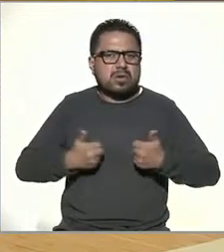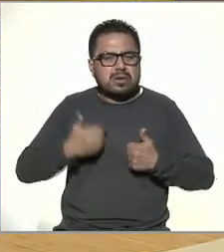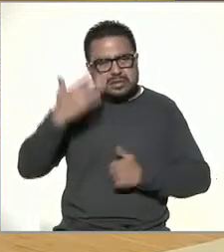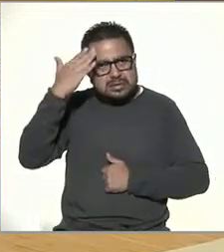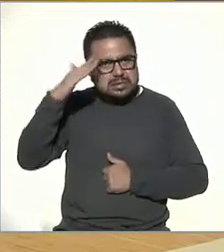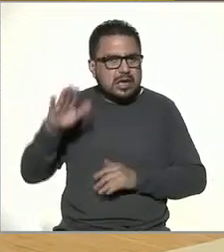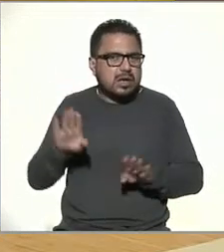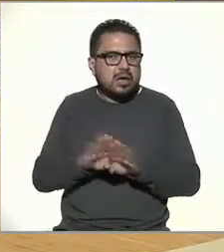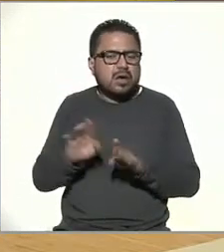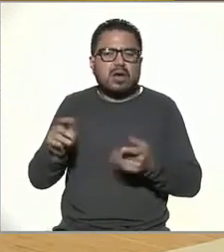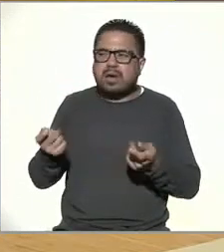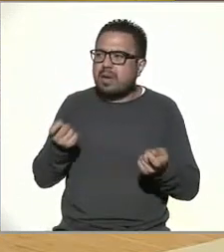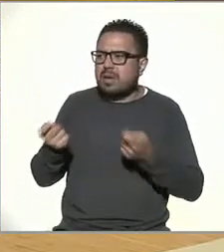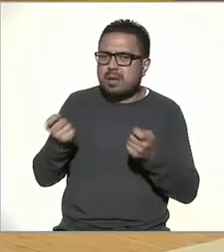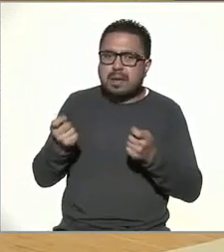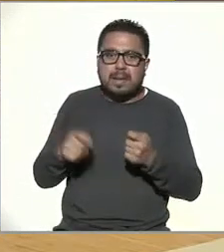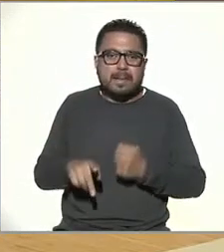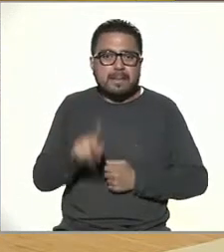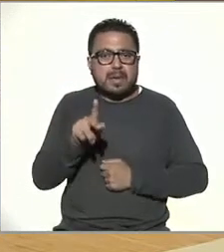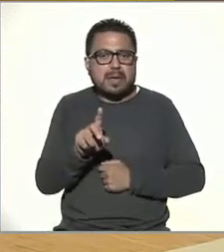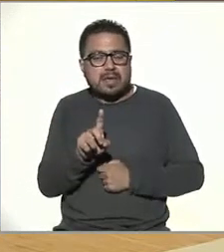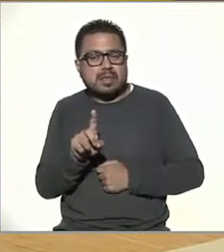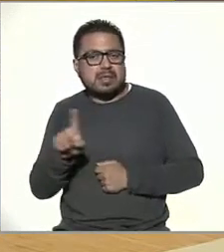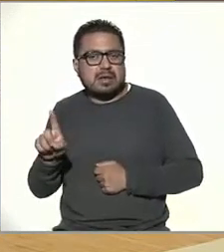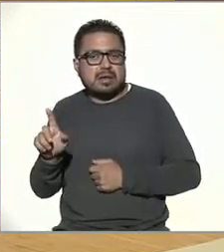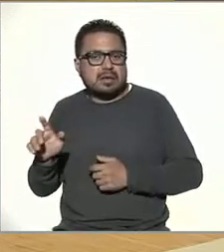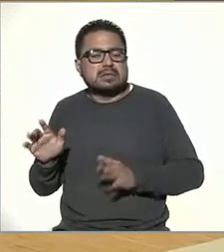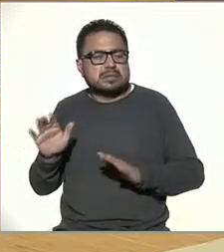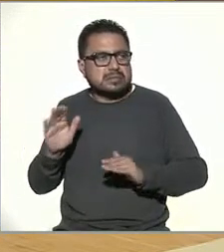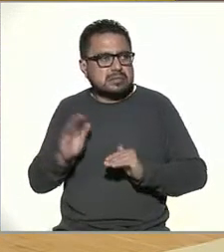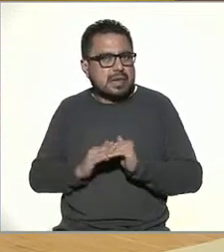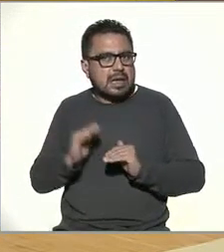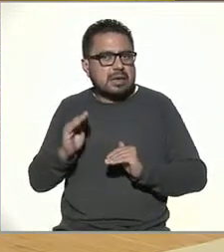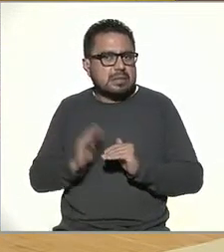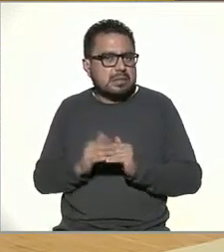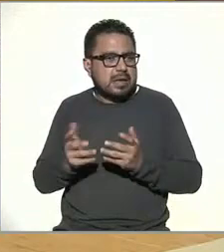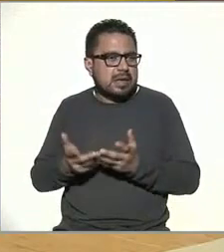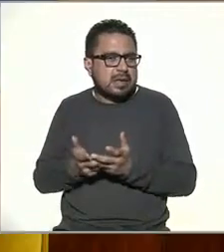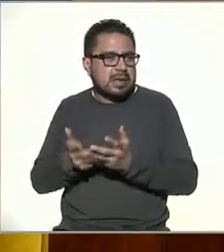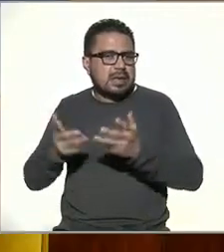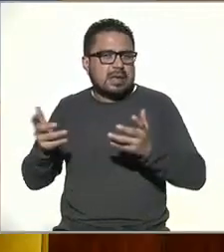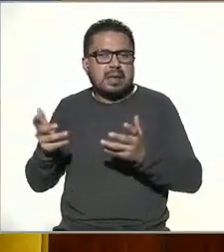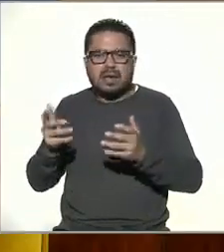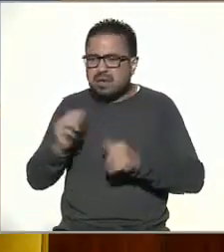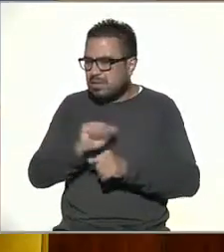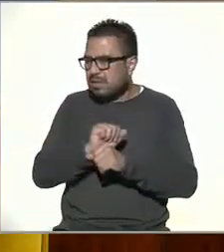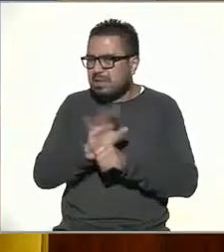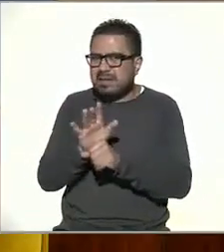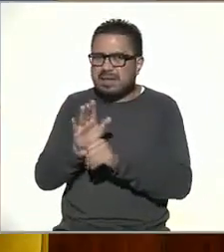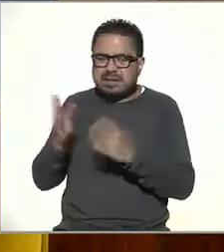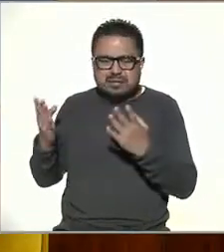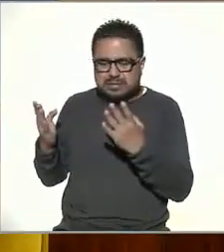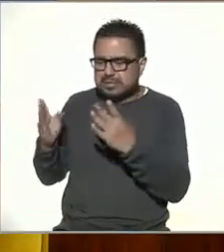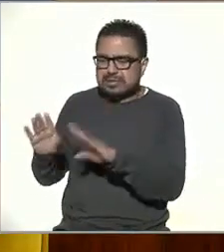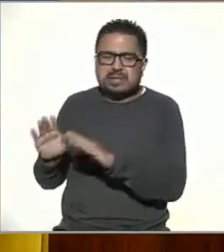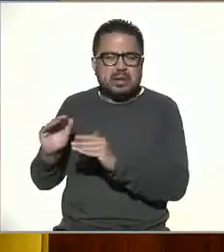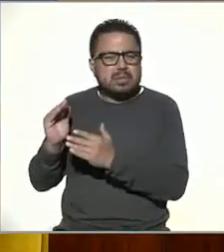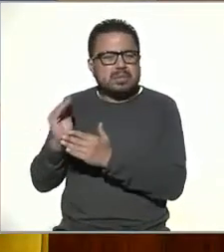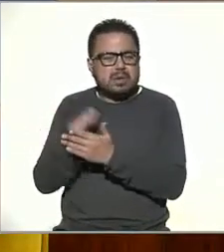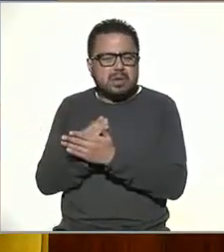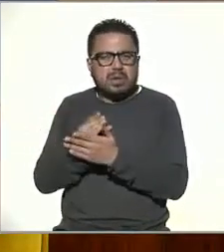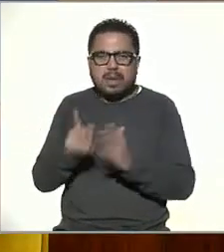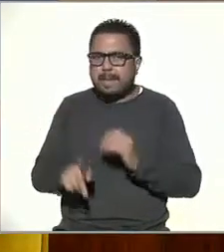mucho manejar esto y lo otro, pero la brecha se ha vuelto cada vez más grande y en la pandemia a lo mejor se cerró un poquito, pero